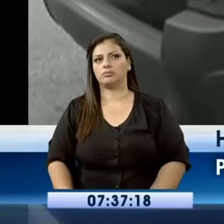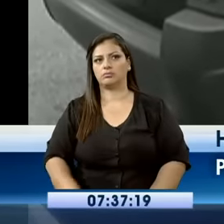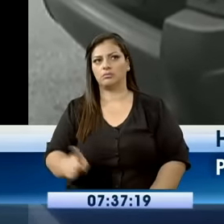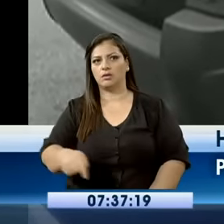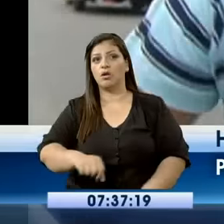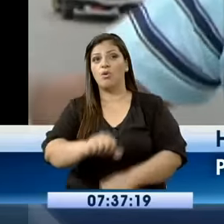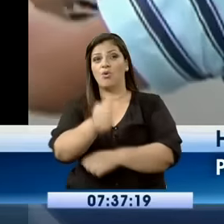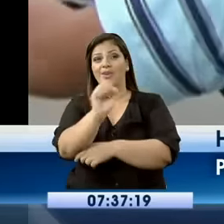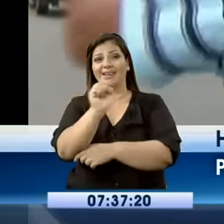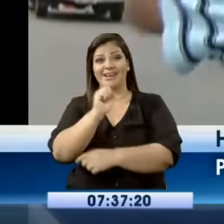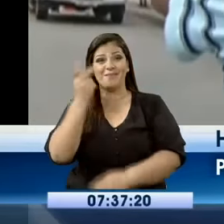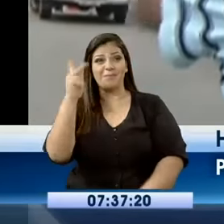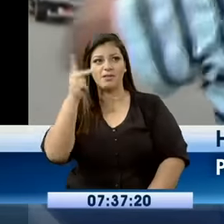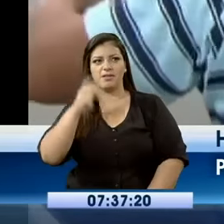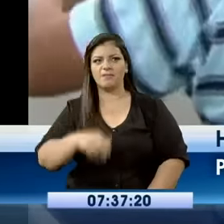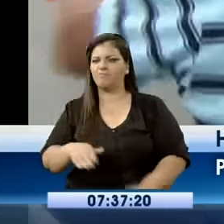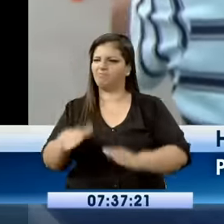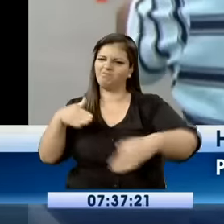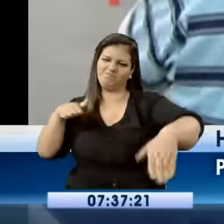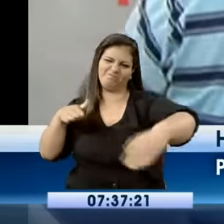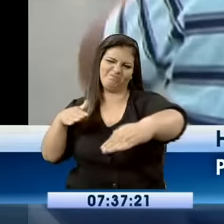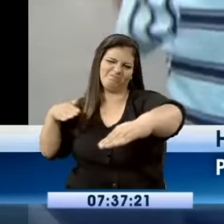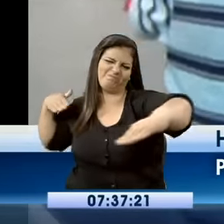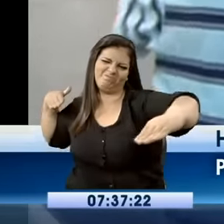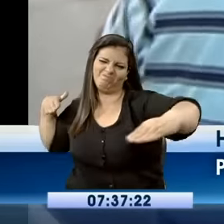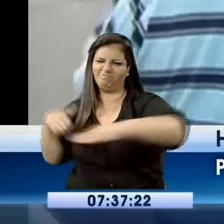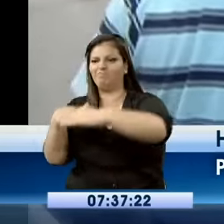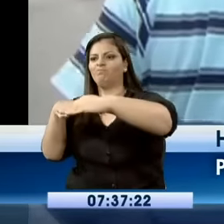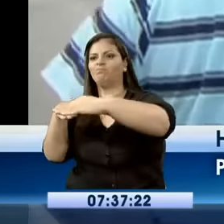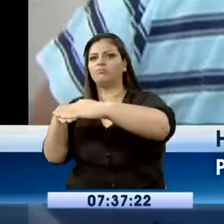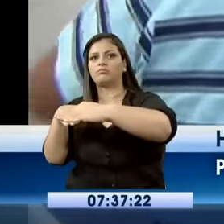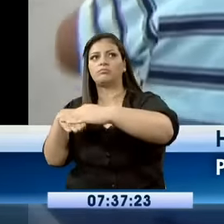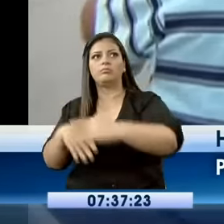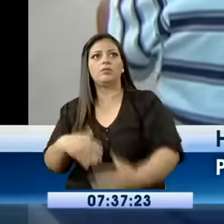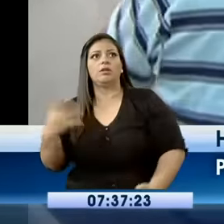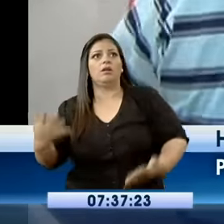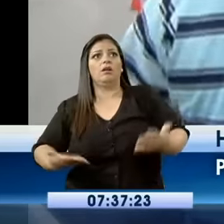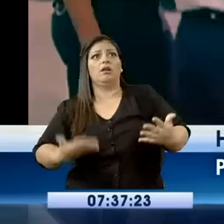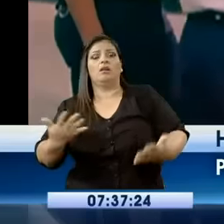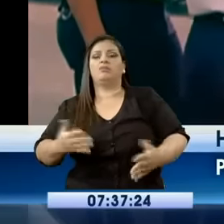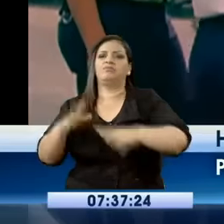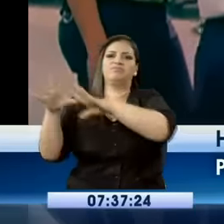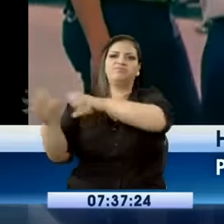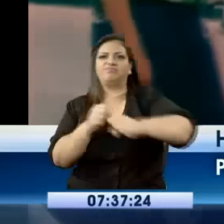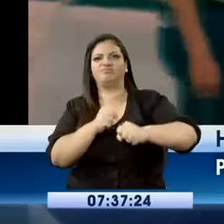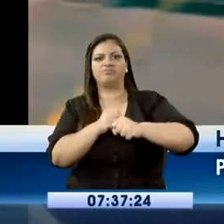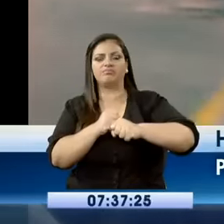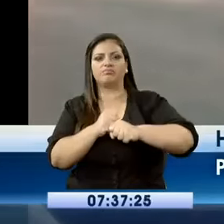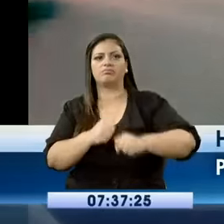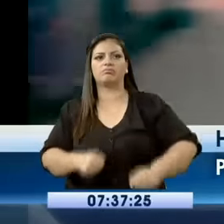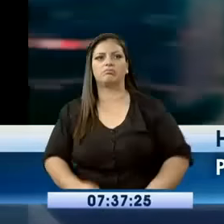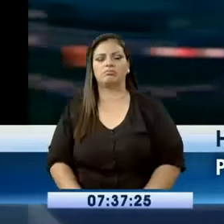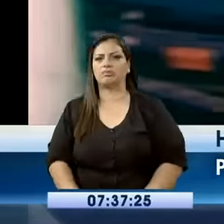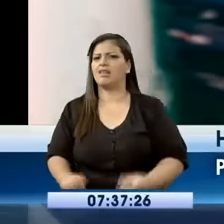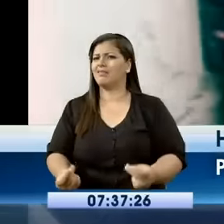auto plateado. Lo bloqueó, le pasó el carro hacia los lados, le cerró el paso y lo agarramos. De inmediato llegaron agentes de la Autoridad de